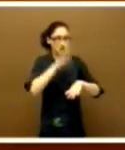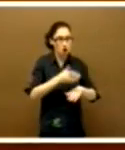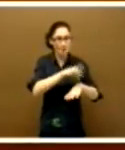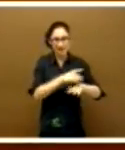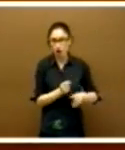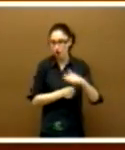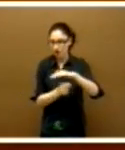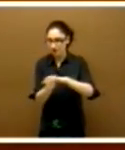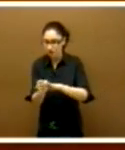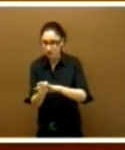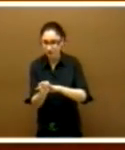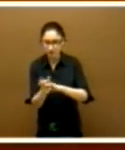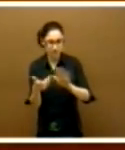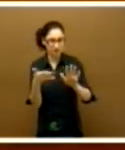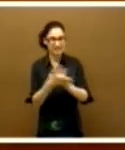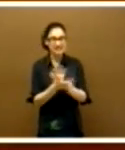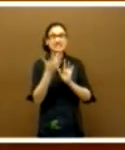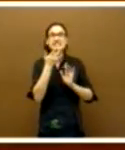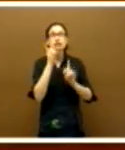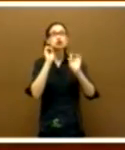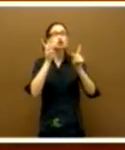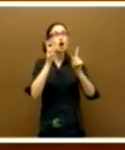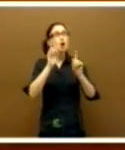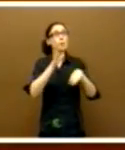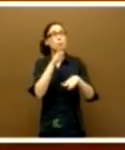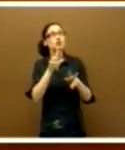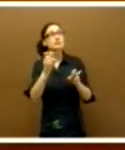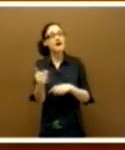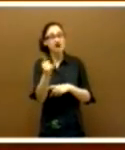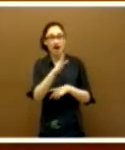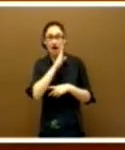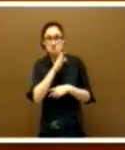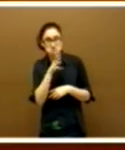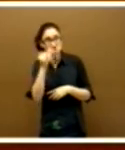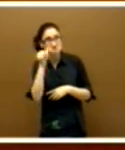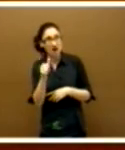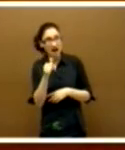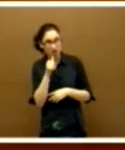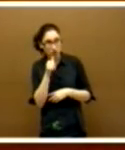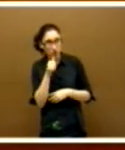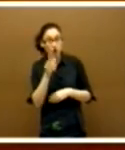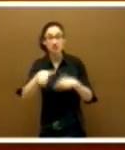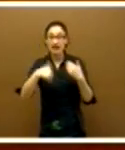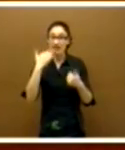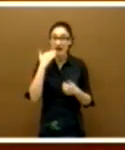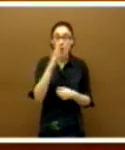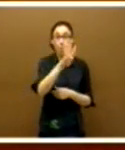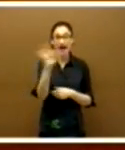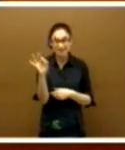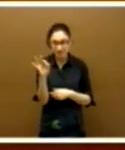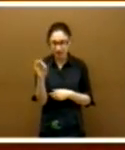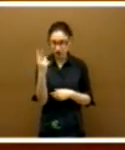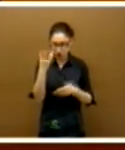se coge más que lo estrictamente necesario por embarazo, cuando llegue a los 40 años esa mujer y tenga dos hijos, él